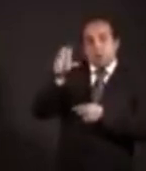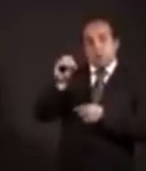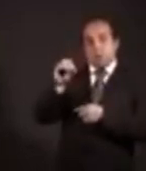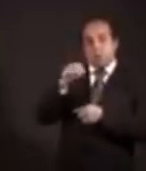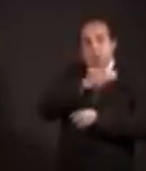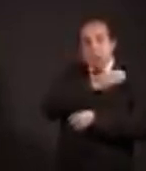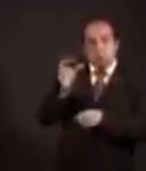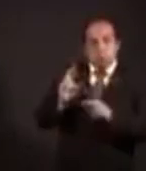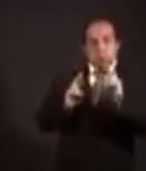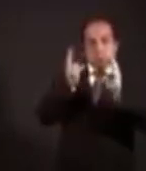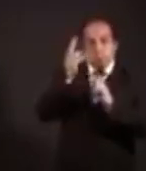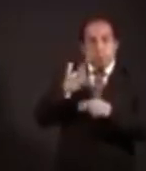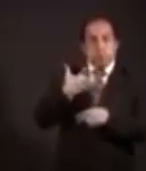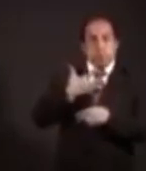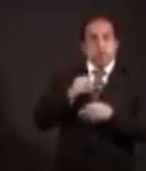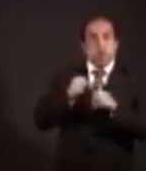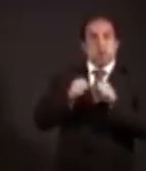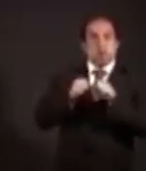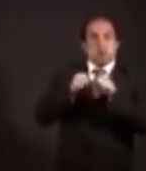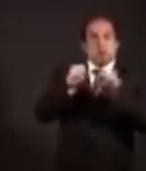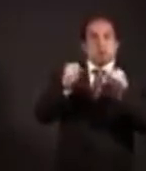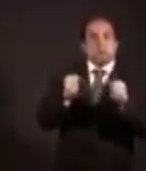sistema de transporte gratuito en este momento.